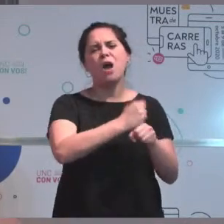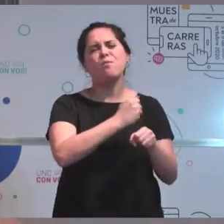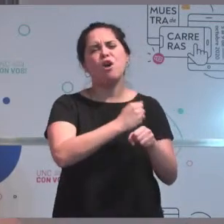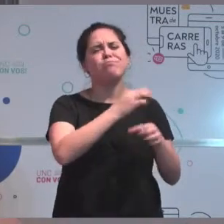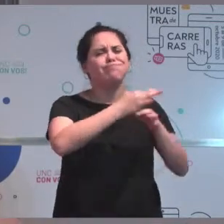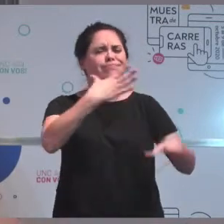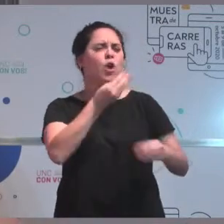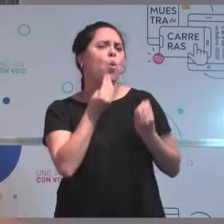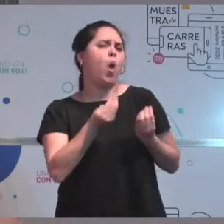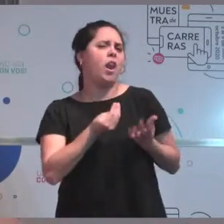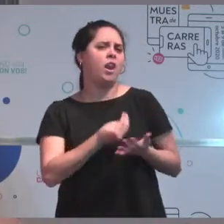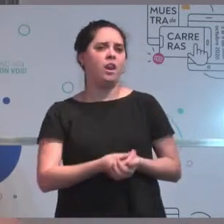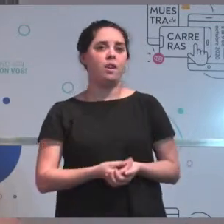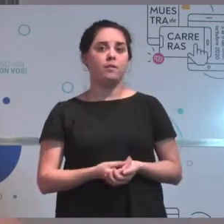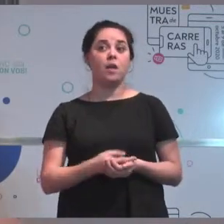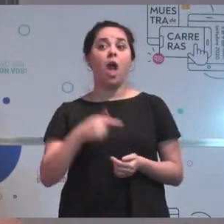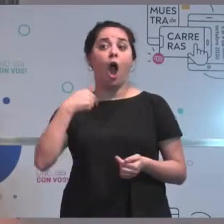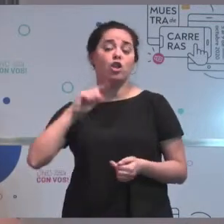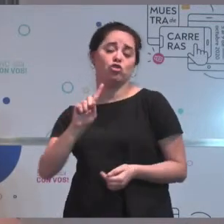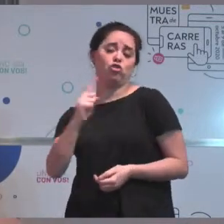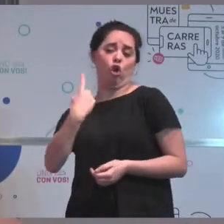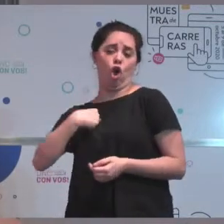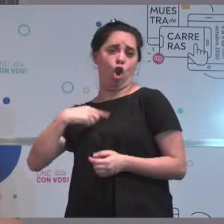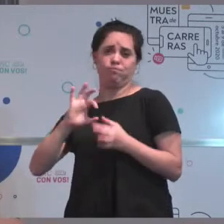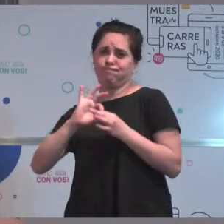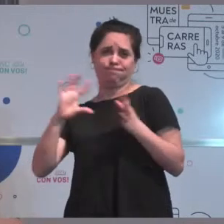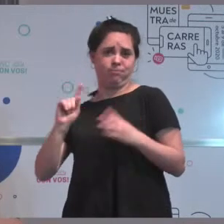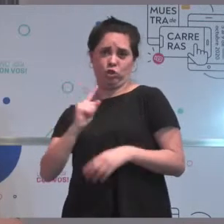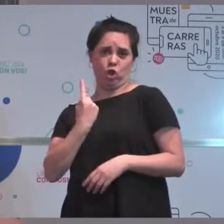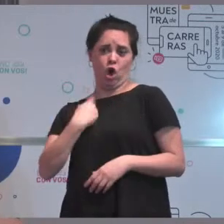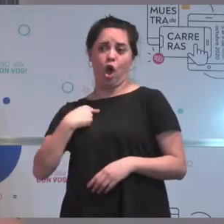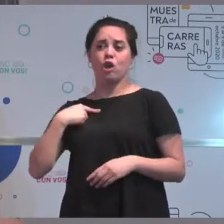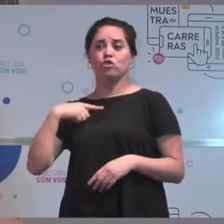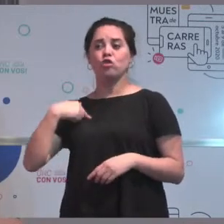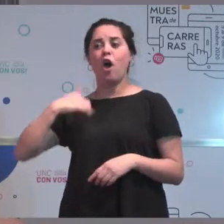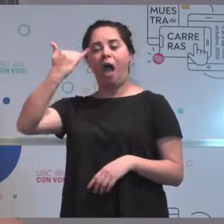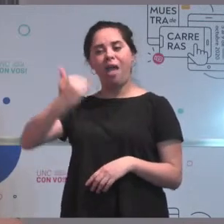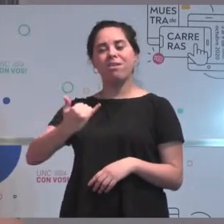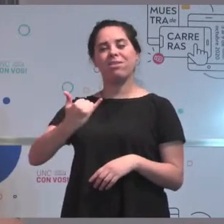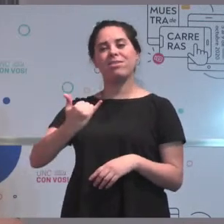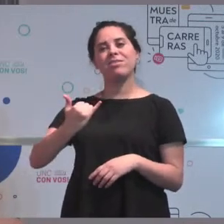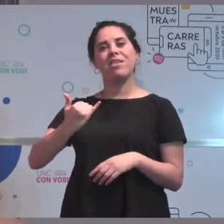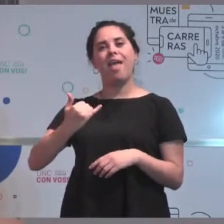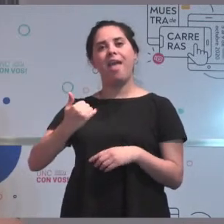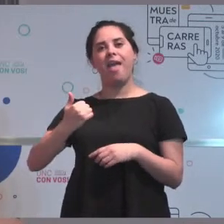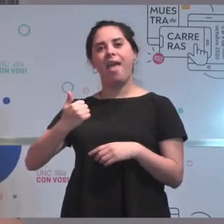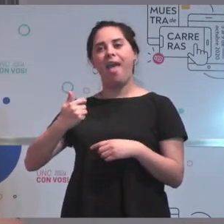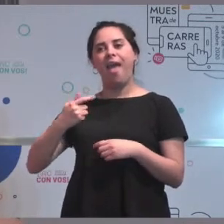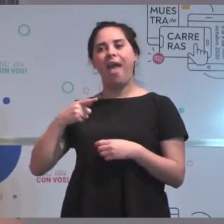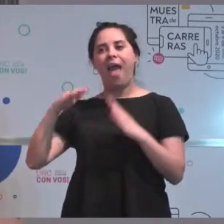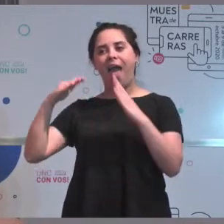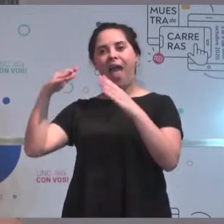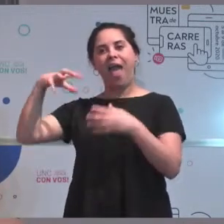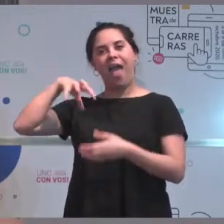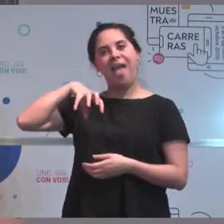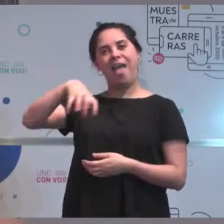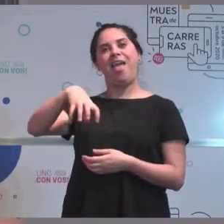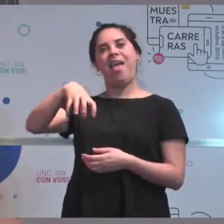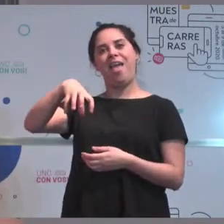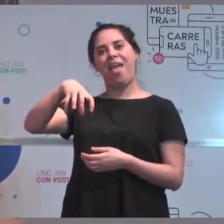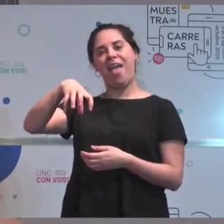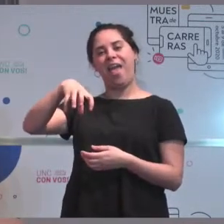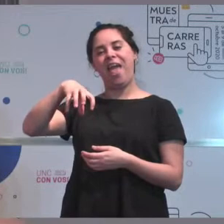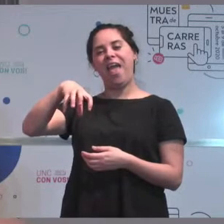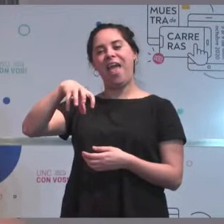No. Actualmente estoy solo. Tengo como un estudio hace poco menos de un año. Estaba arrancando